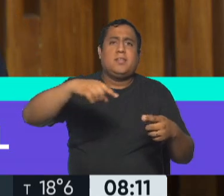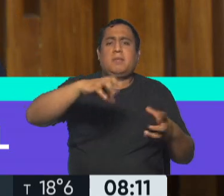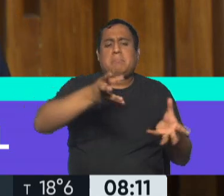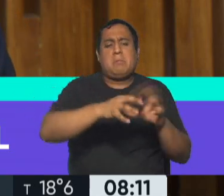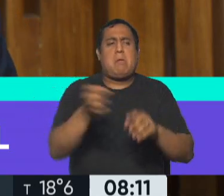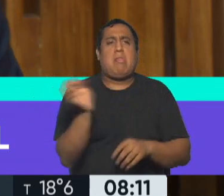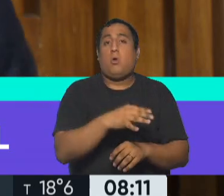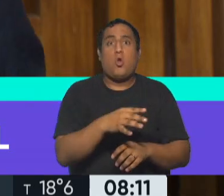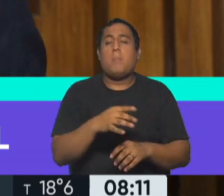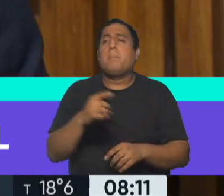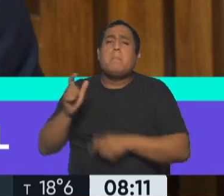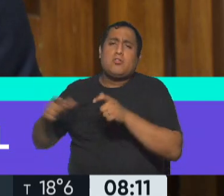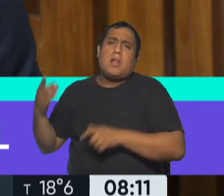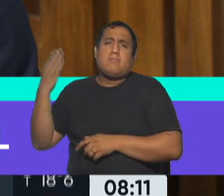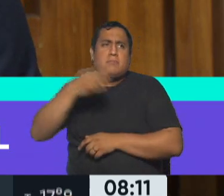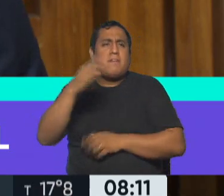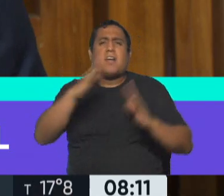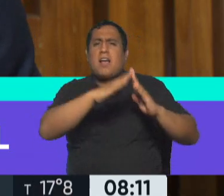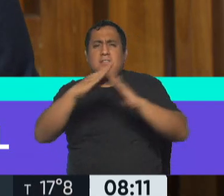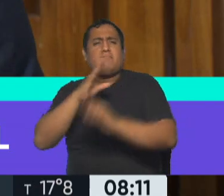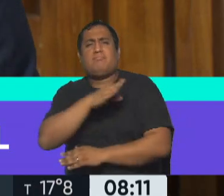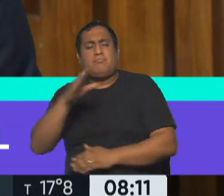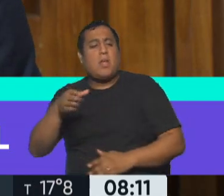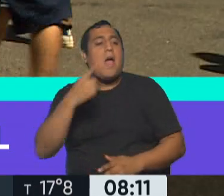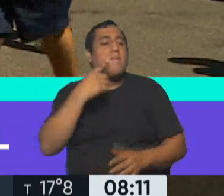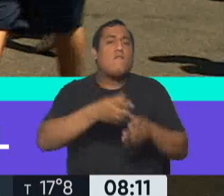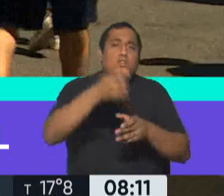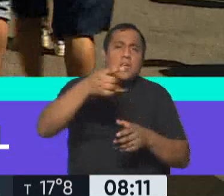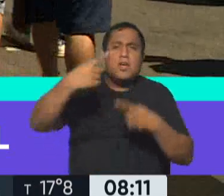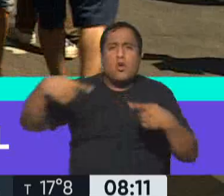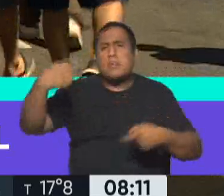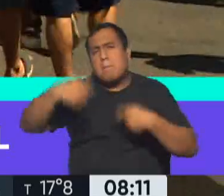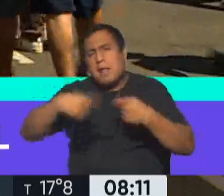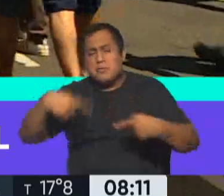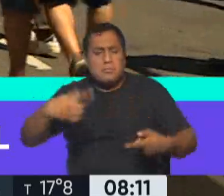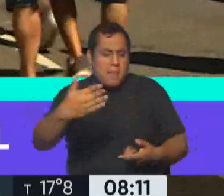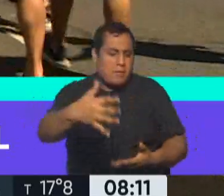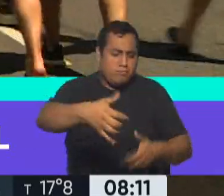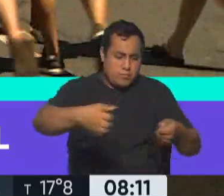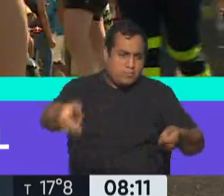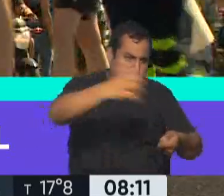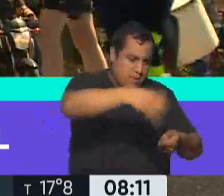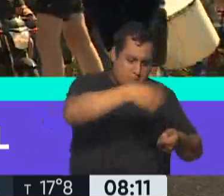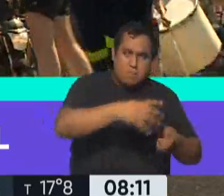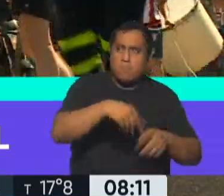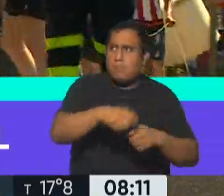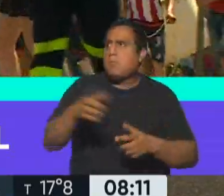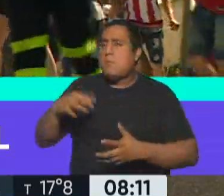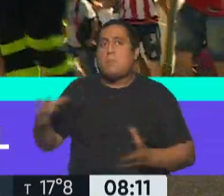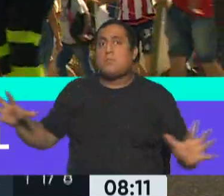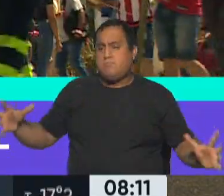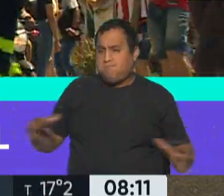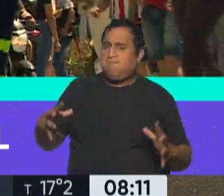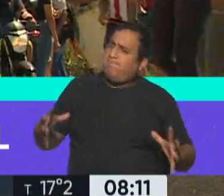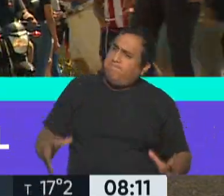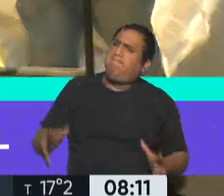por separado y se pueda después eso vender a la propia industria. Hay que armar un esquema donde todo se recupere, donde se formalice el